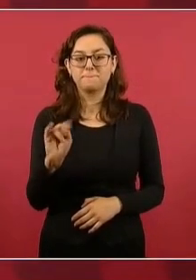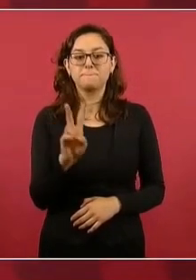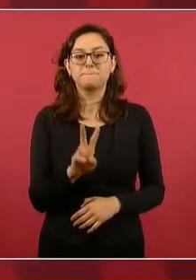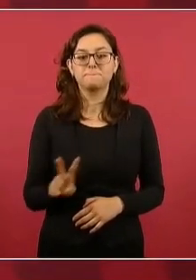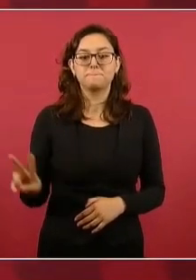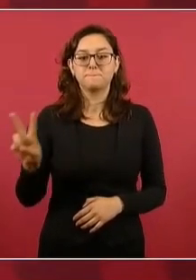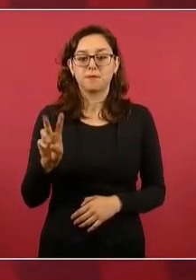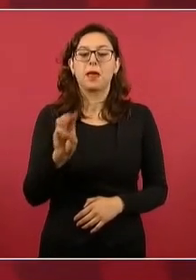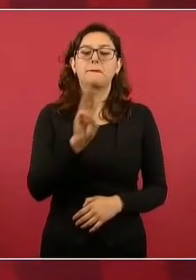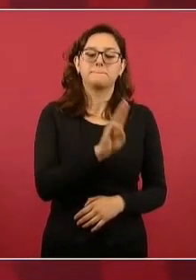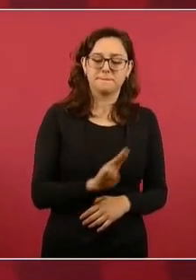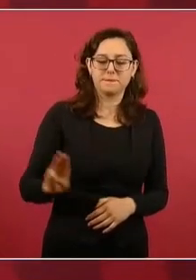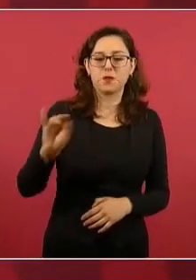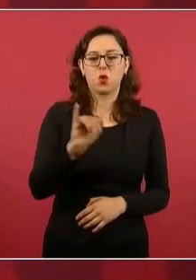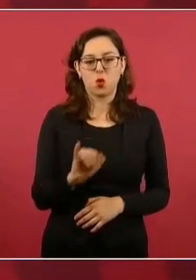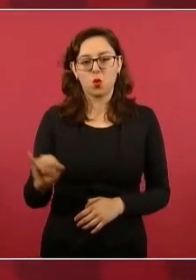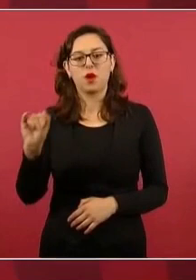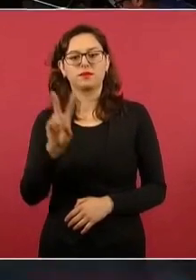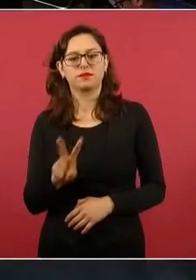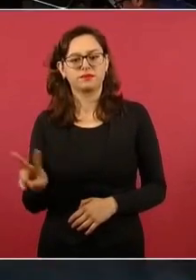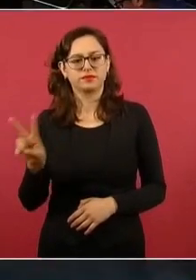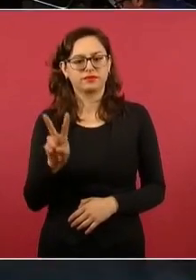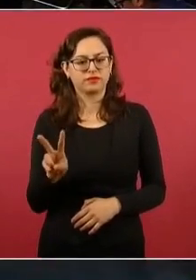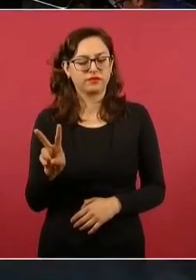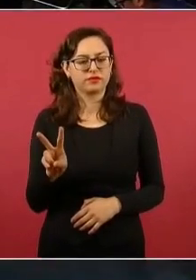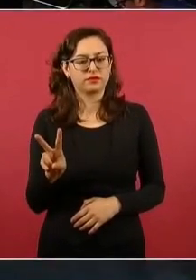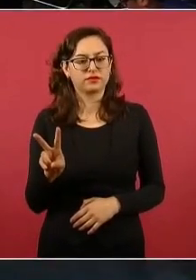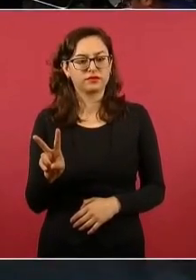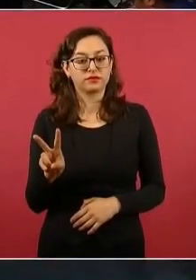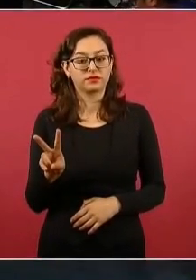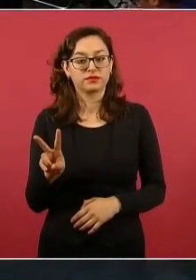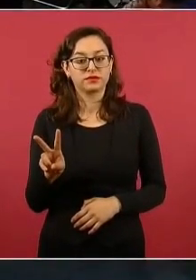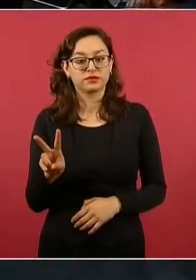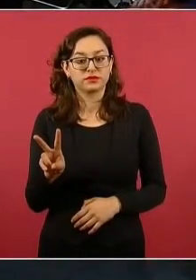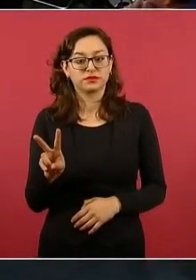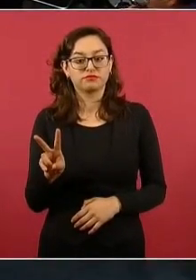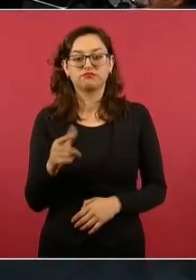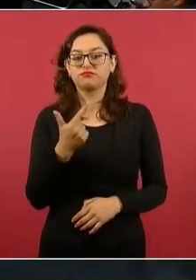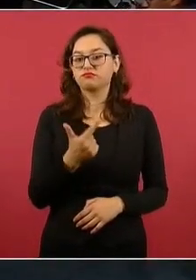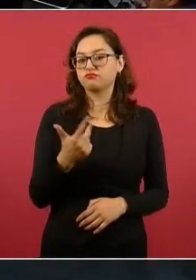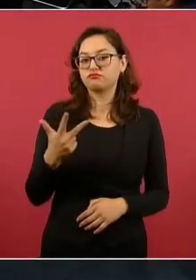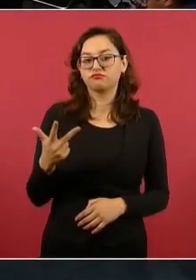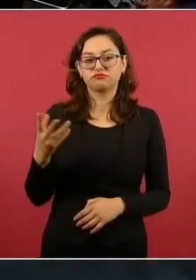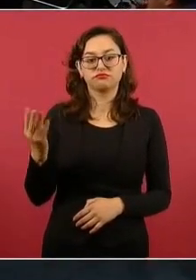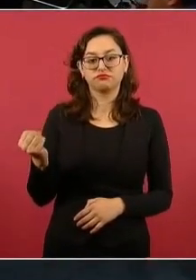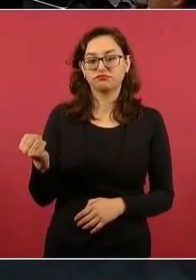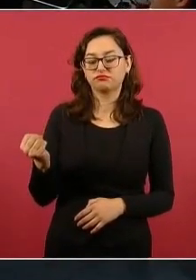sí, miércoles, jueves y viernes, ¿cree qué es? 7, 8 y 9,